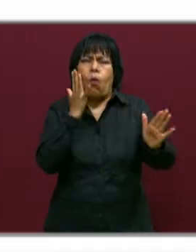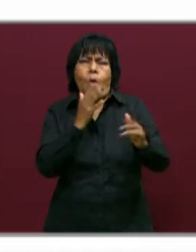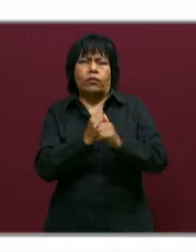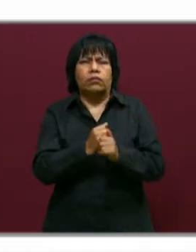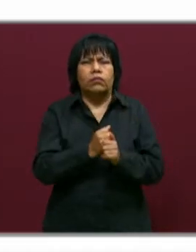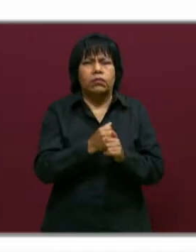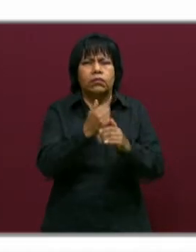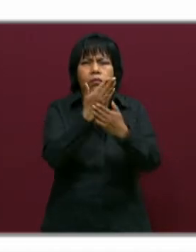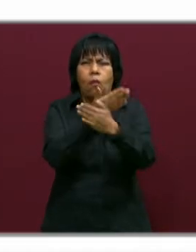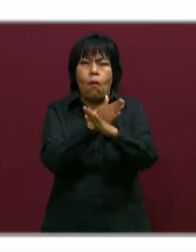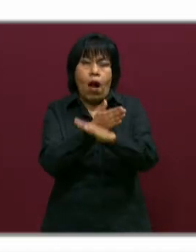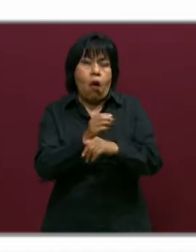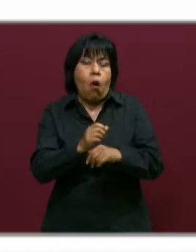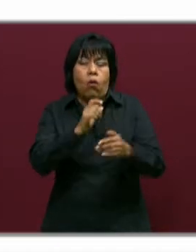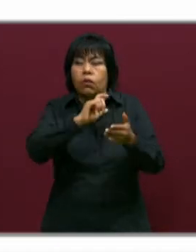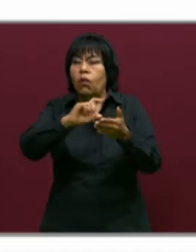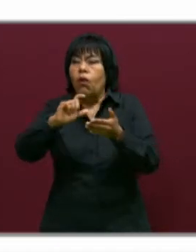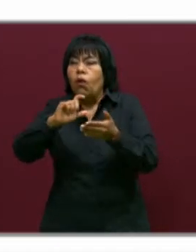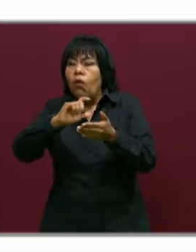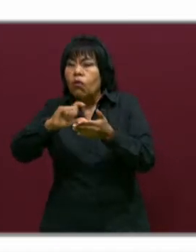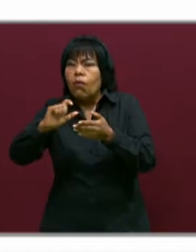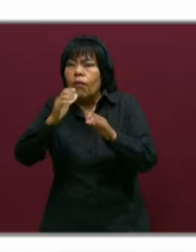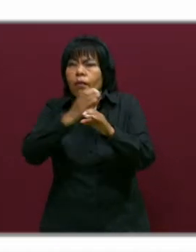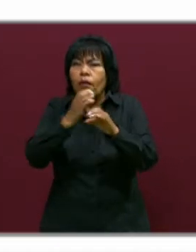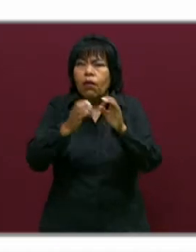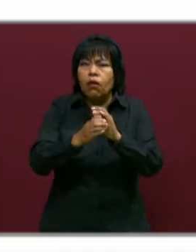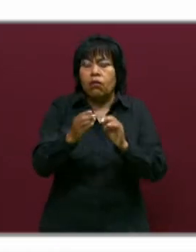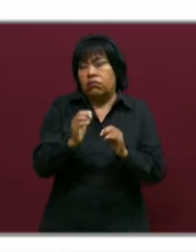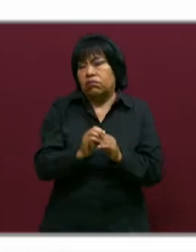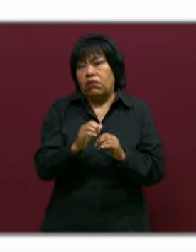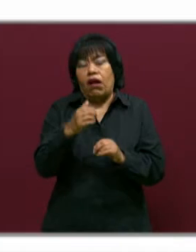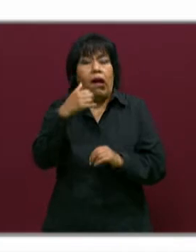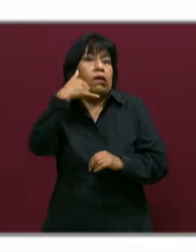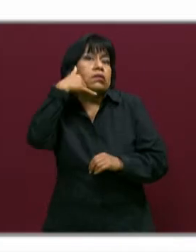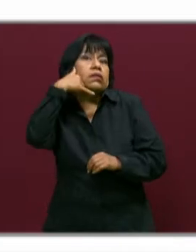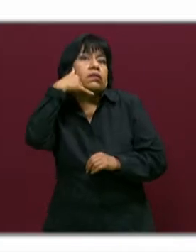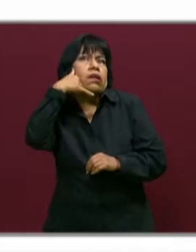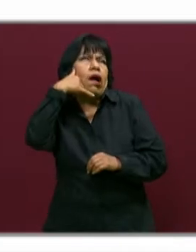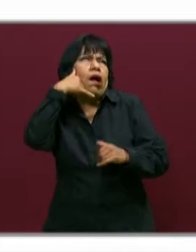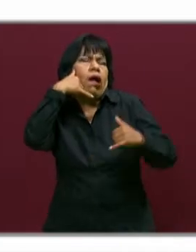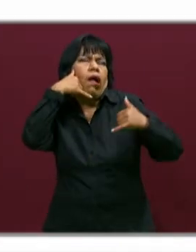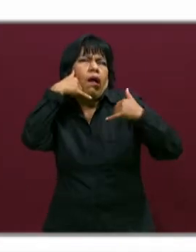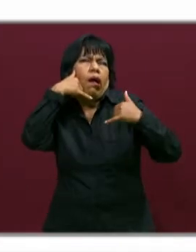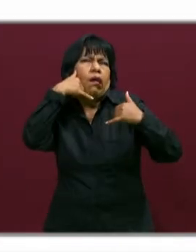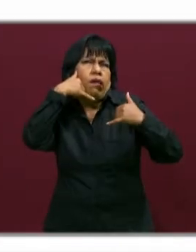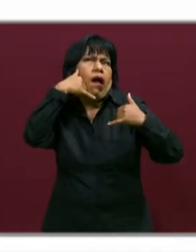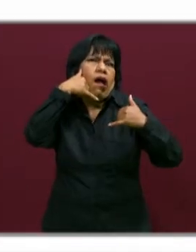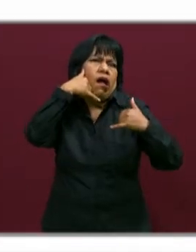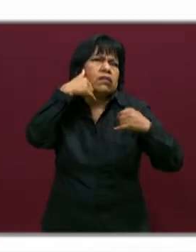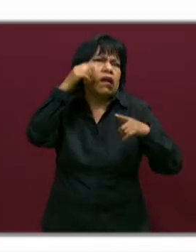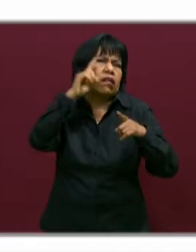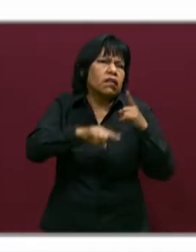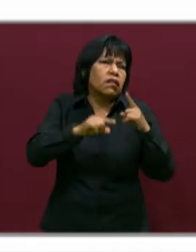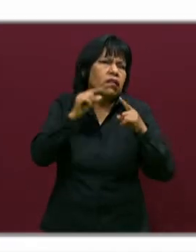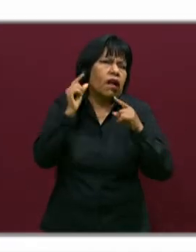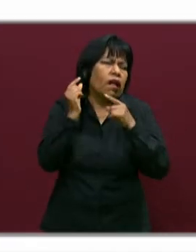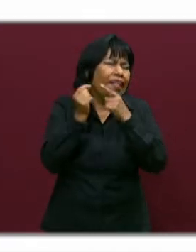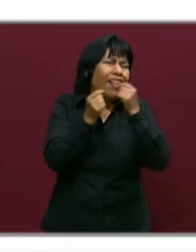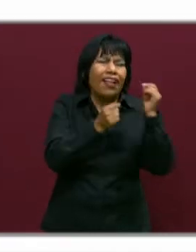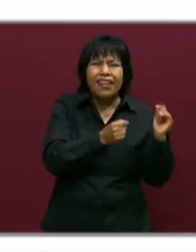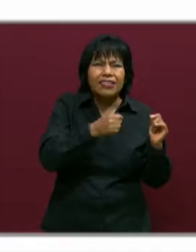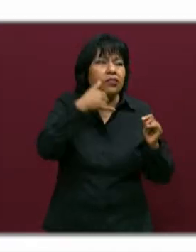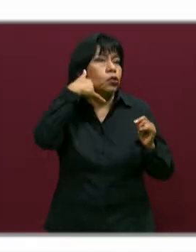o fuimos a hacer algunas compras, si recibimos una llamada telefónica, de repente tenemos esa costumbre de quitarnos el